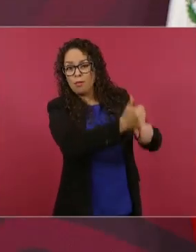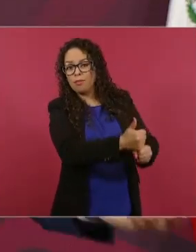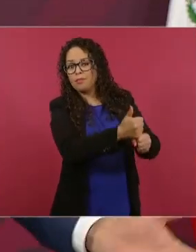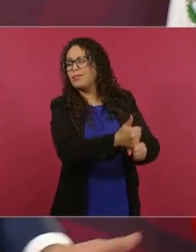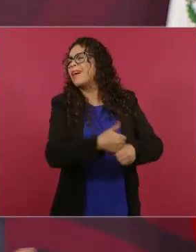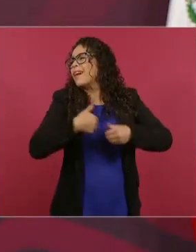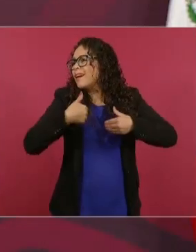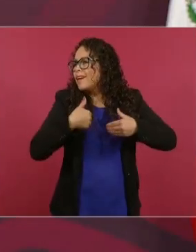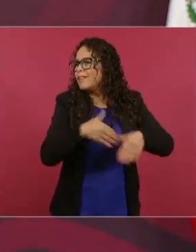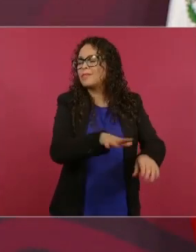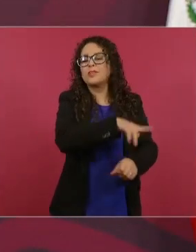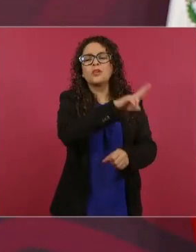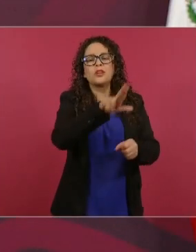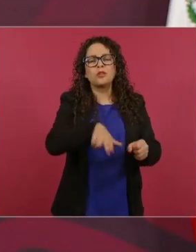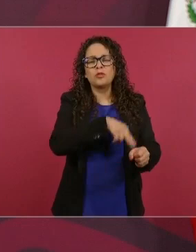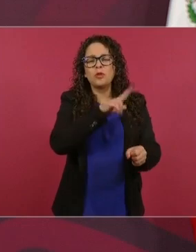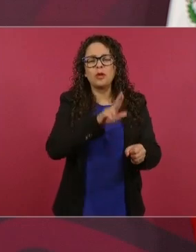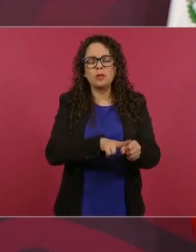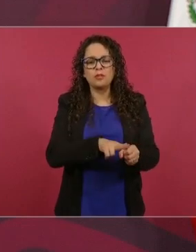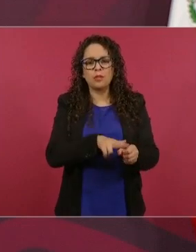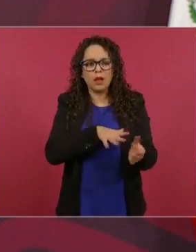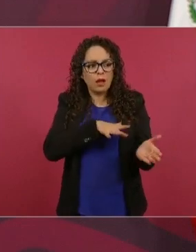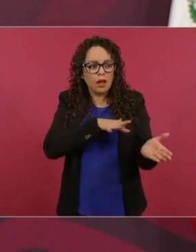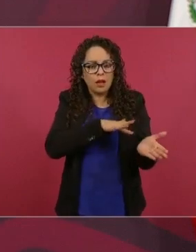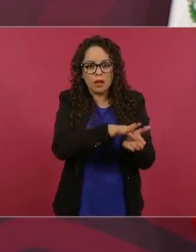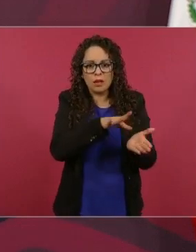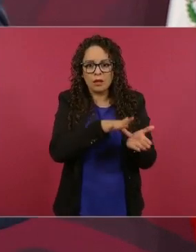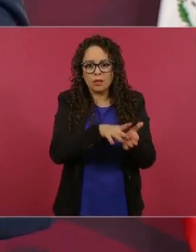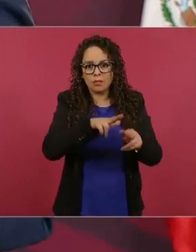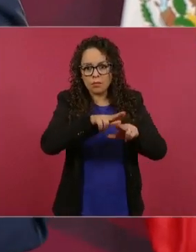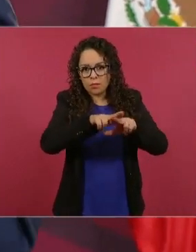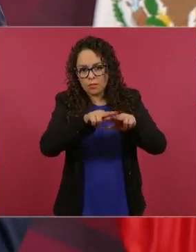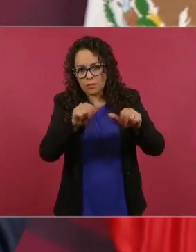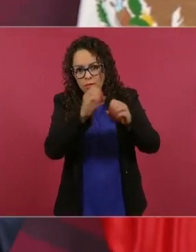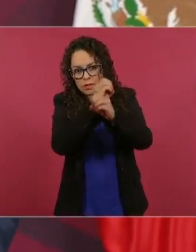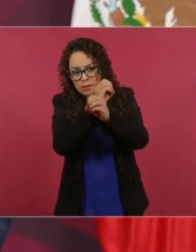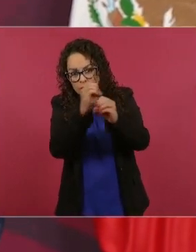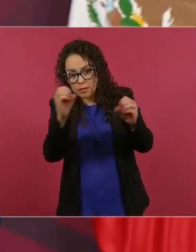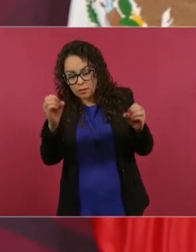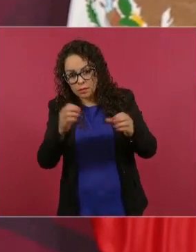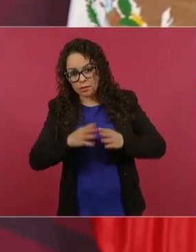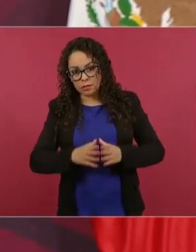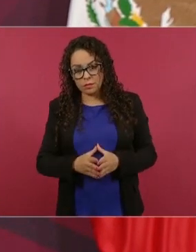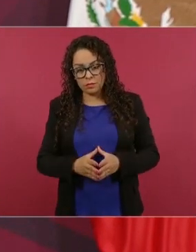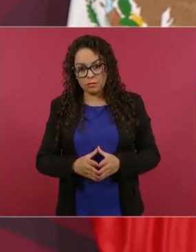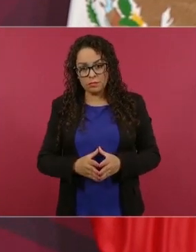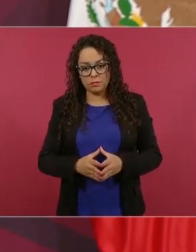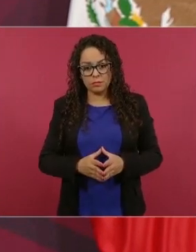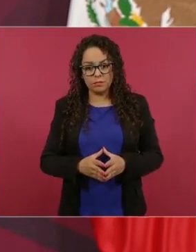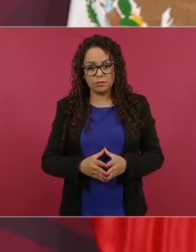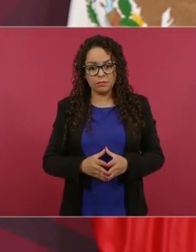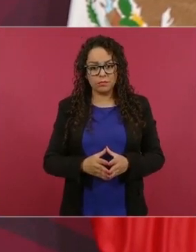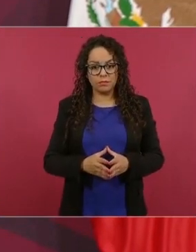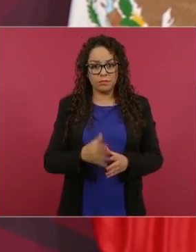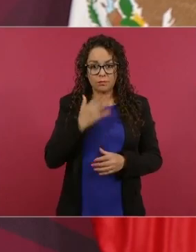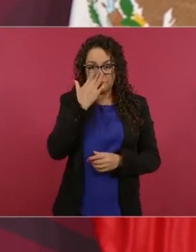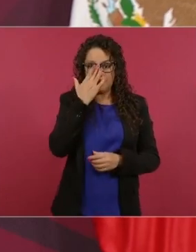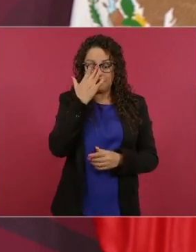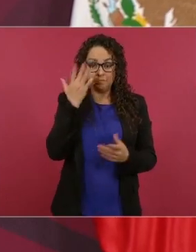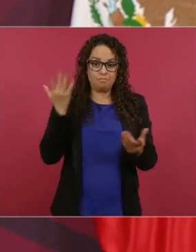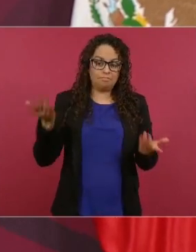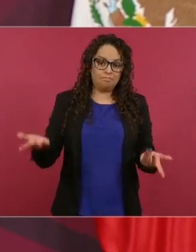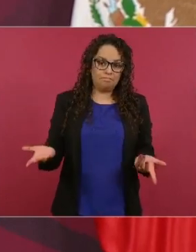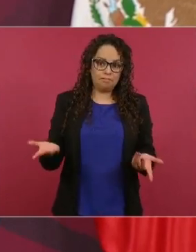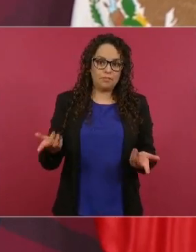¿cómo es de que se hacían jugosos negocios